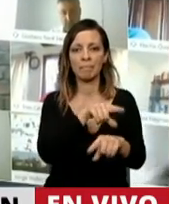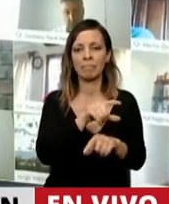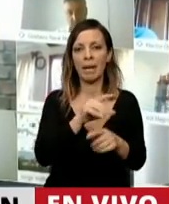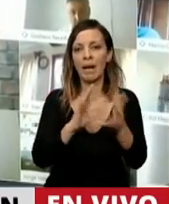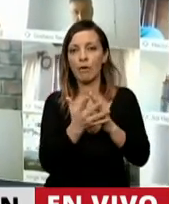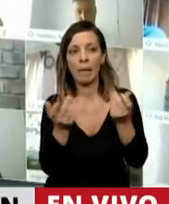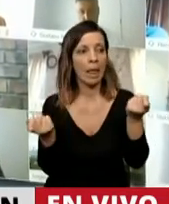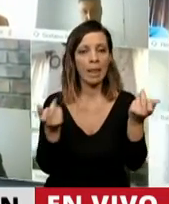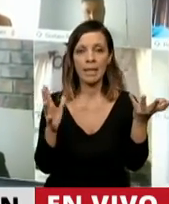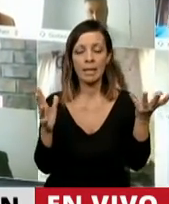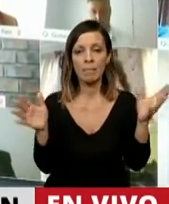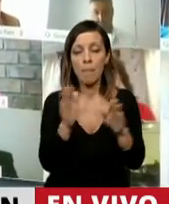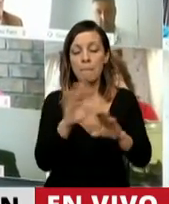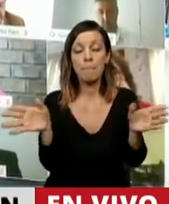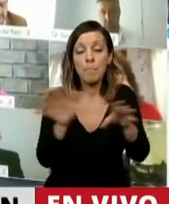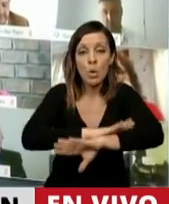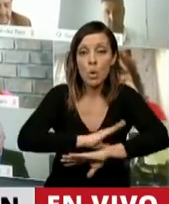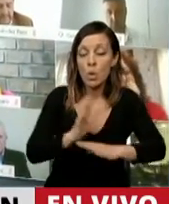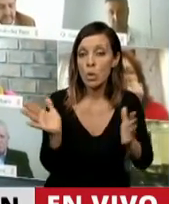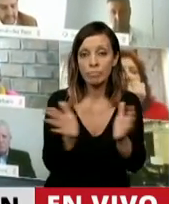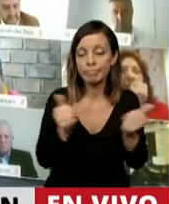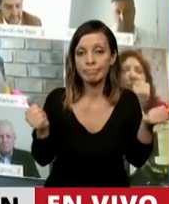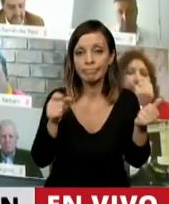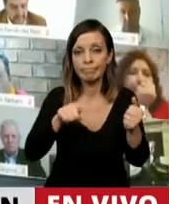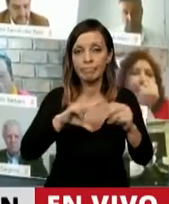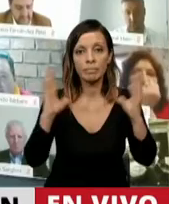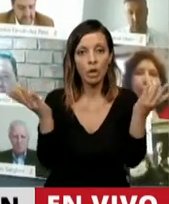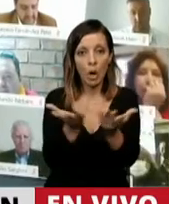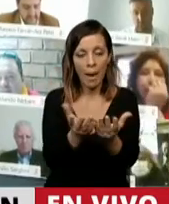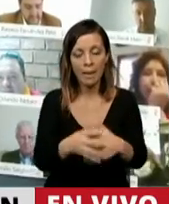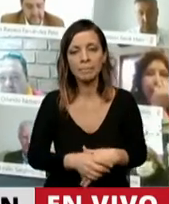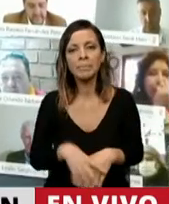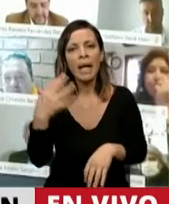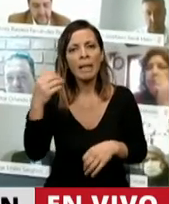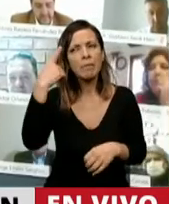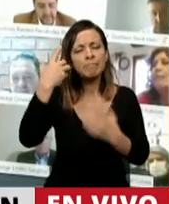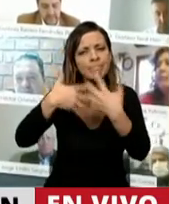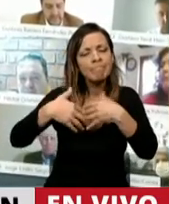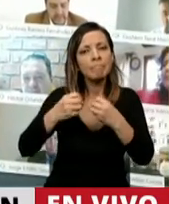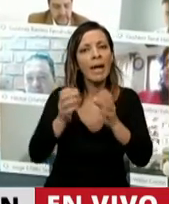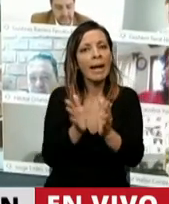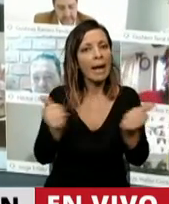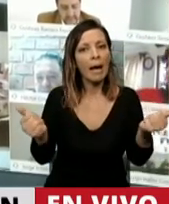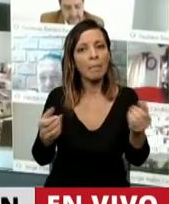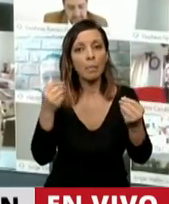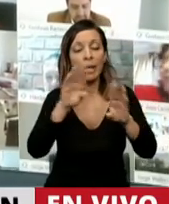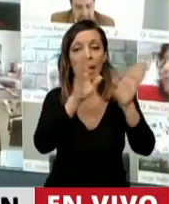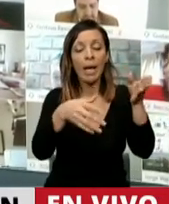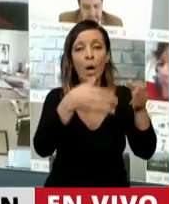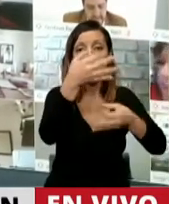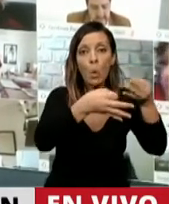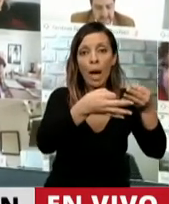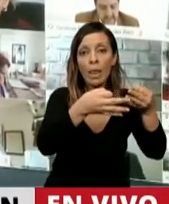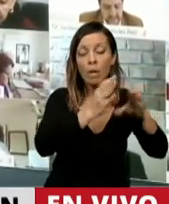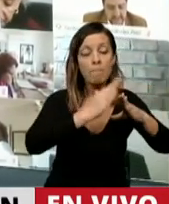insolvencia generalizada. Debemos actuar con urgencia ante el riesgo de que los juzgados colapsen